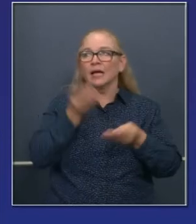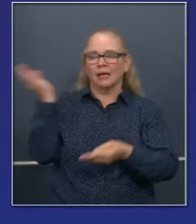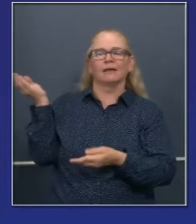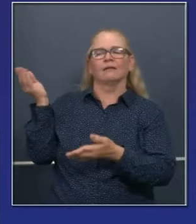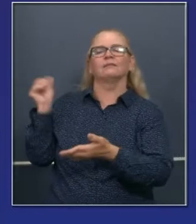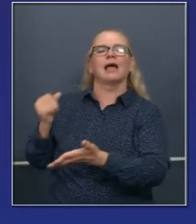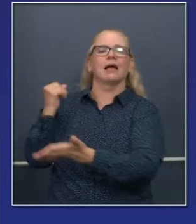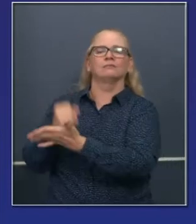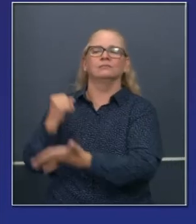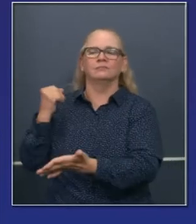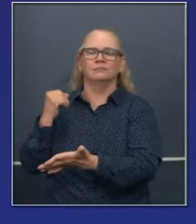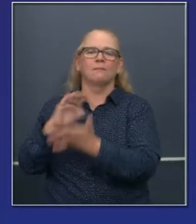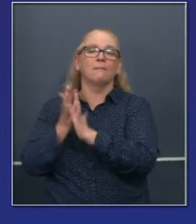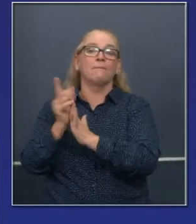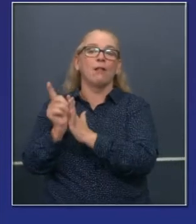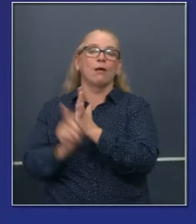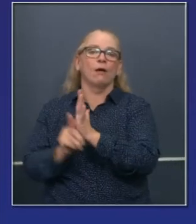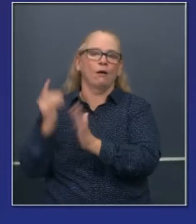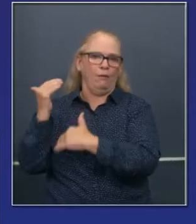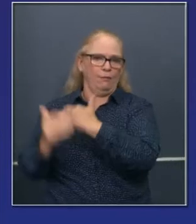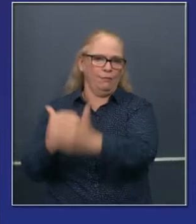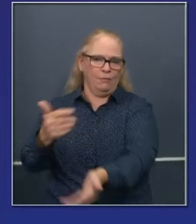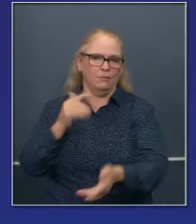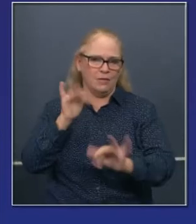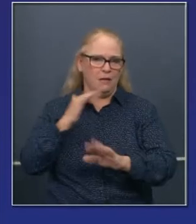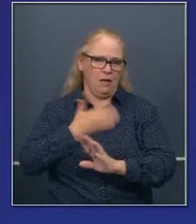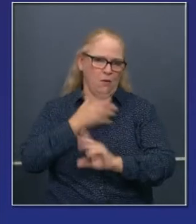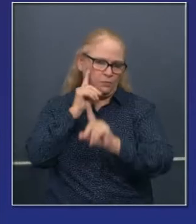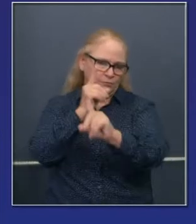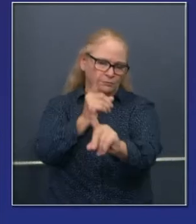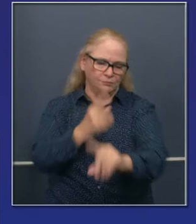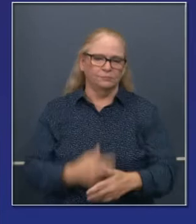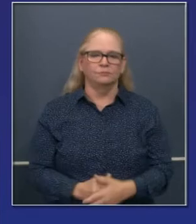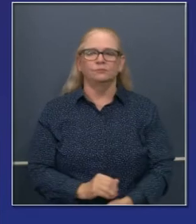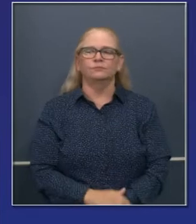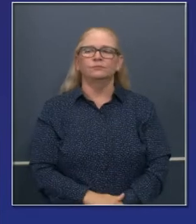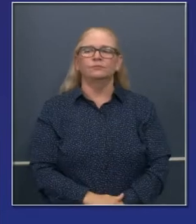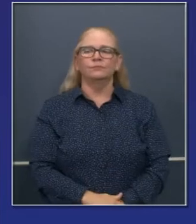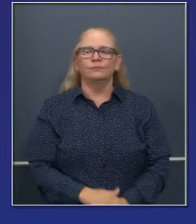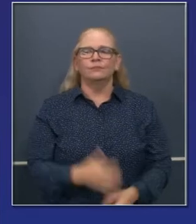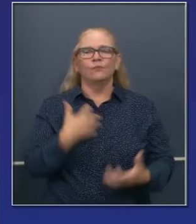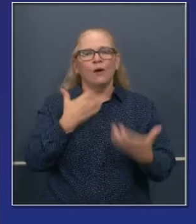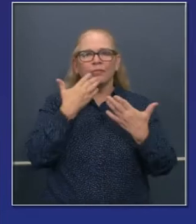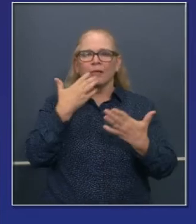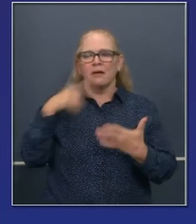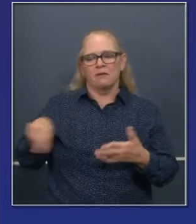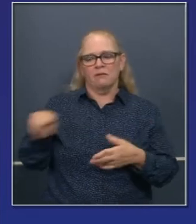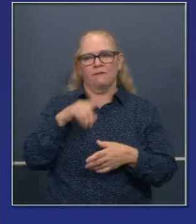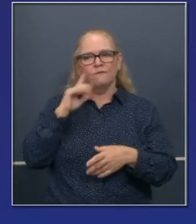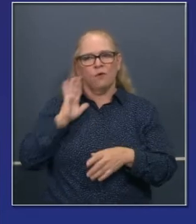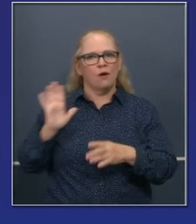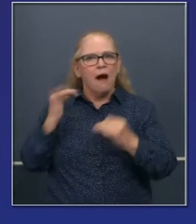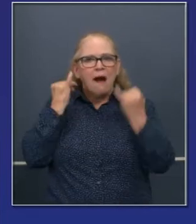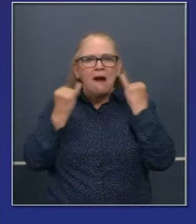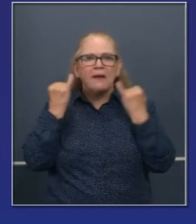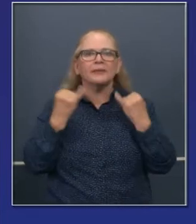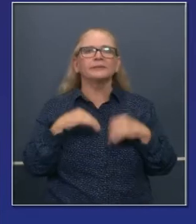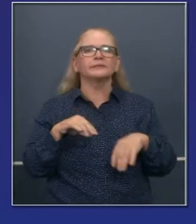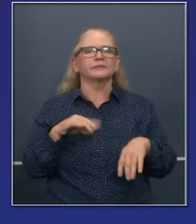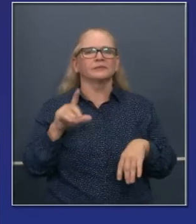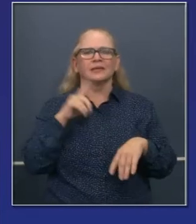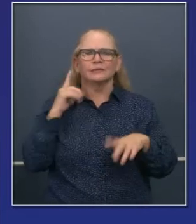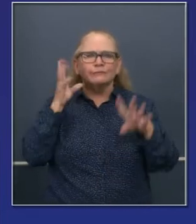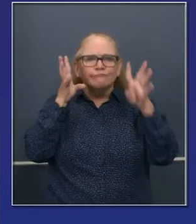Queremos agradecer a líderes de la legislatura porque específicamente nos han dado ideas que seguiremos trabajando muy